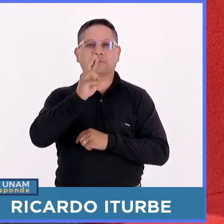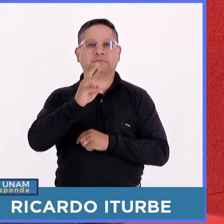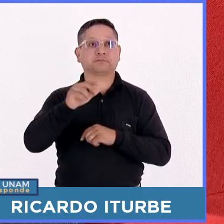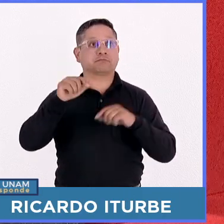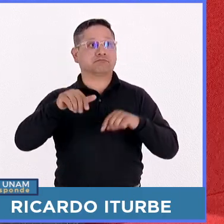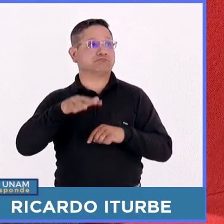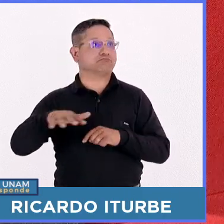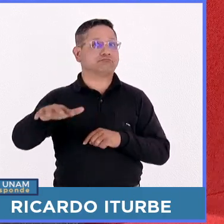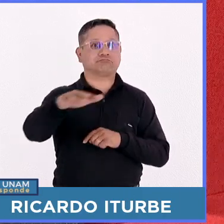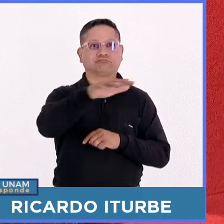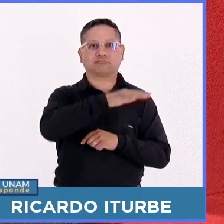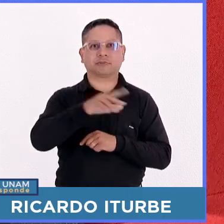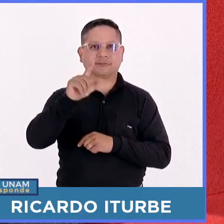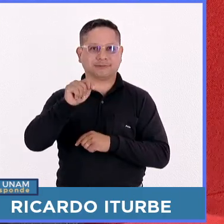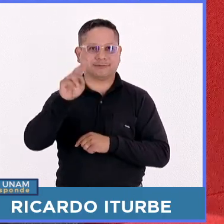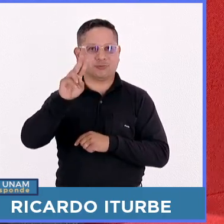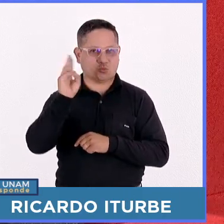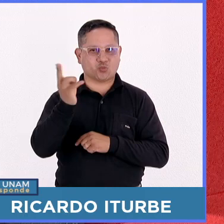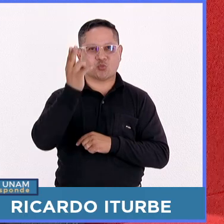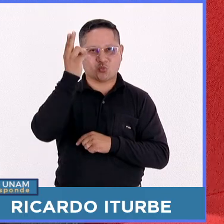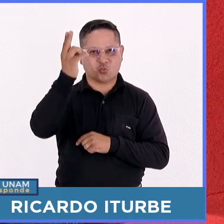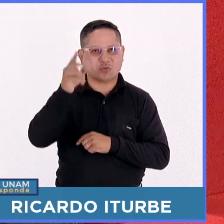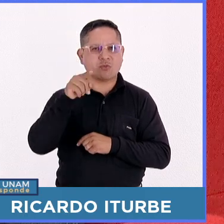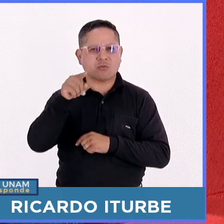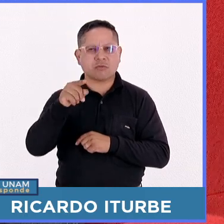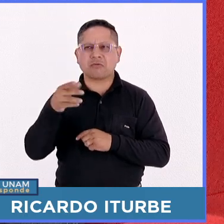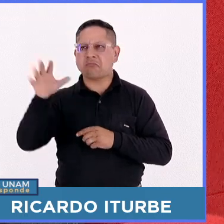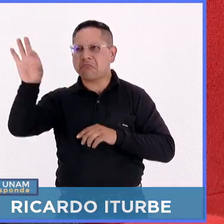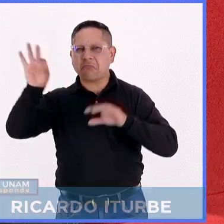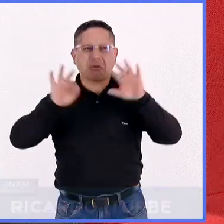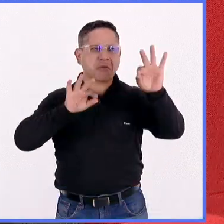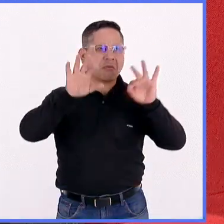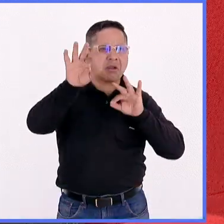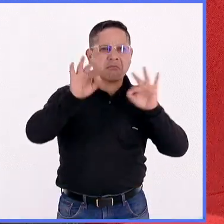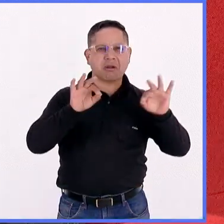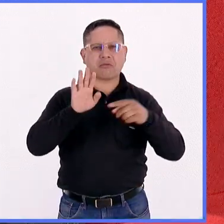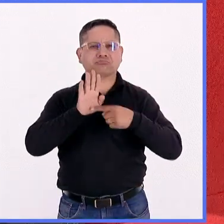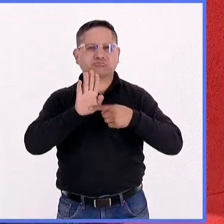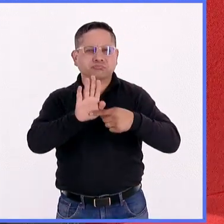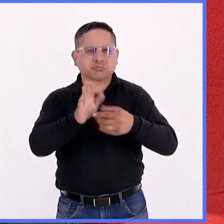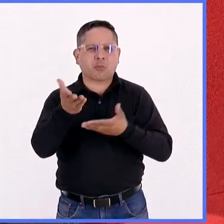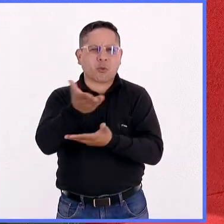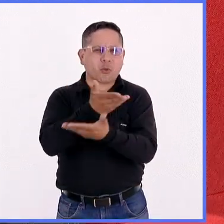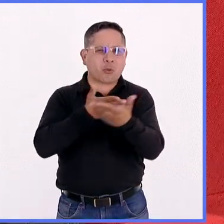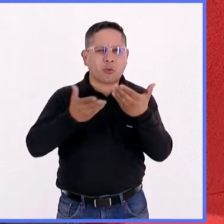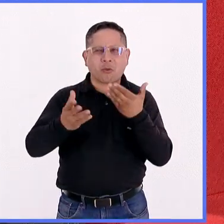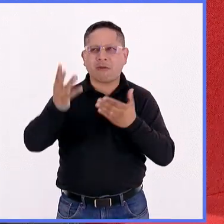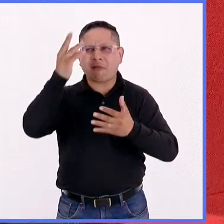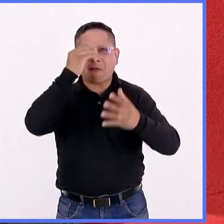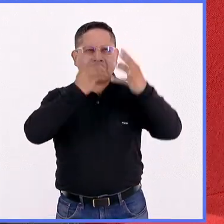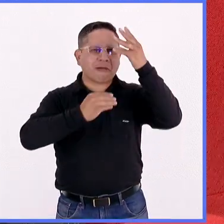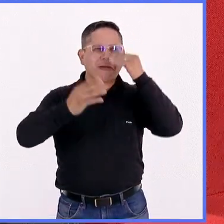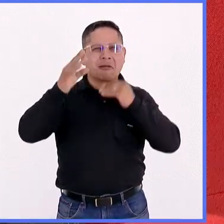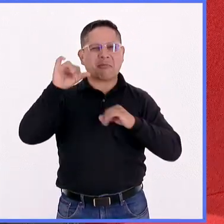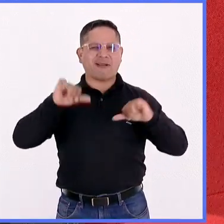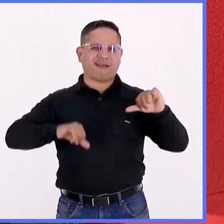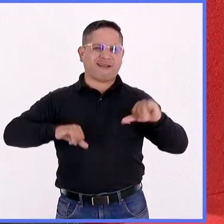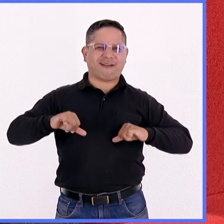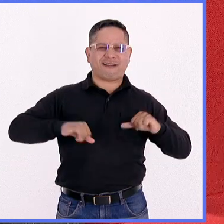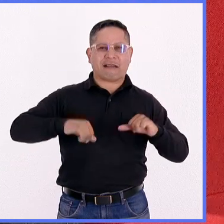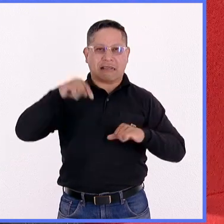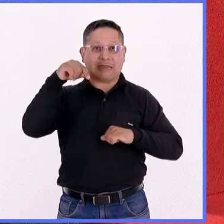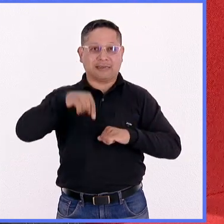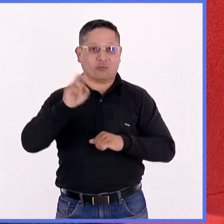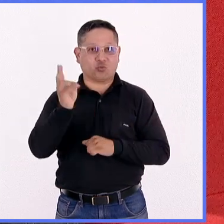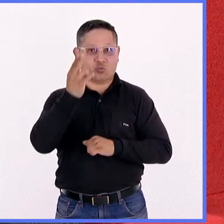instalaciones en TVUNAM para seguir compartiendo con ustedes algunas pinceladas del conocimiento y de las actividades que ocurren al